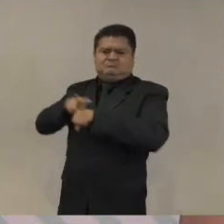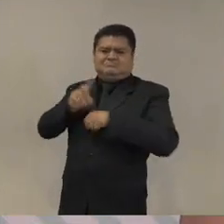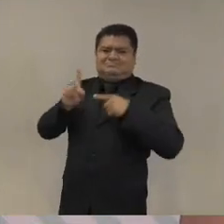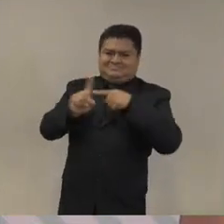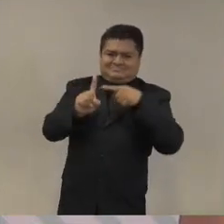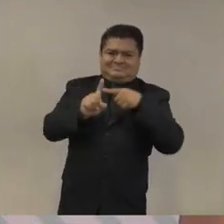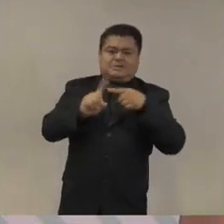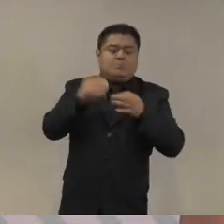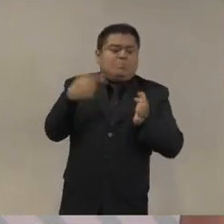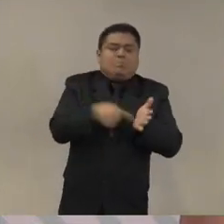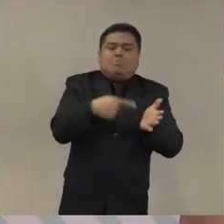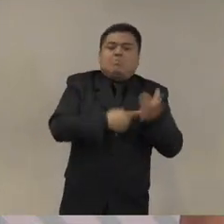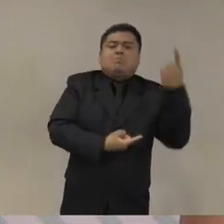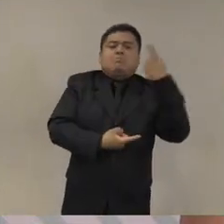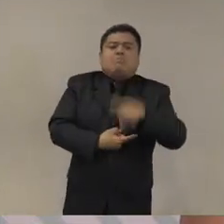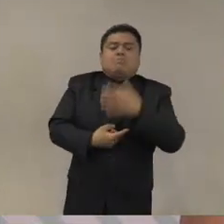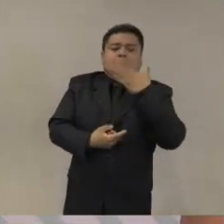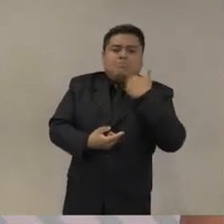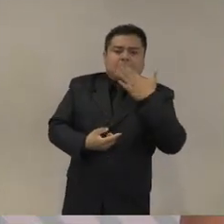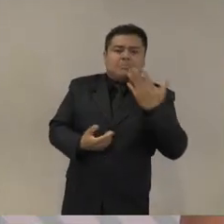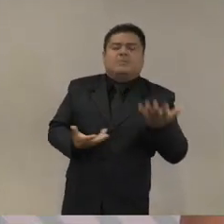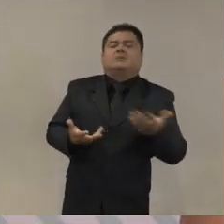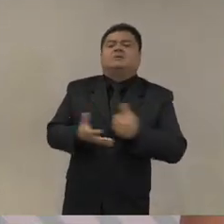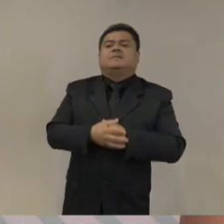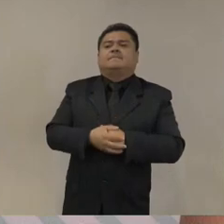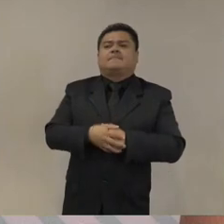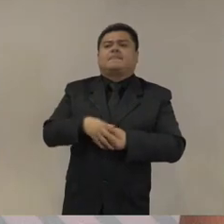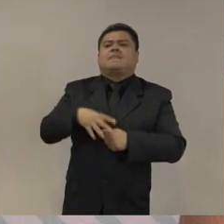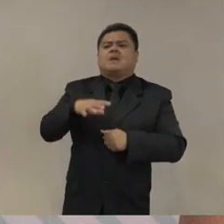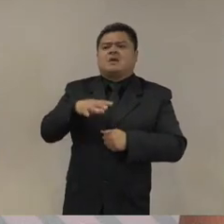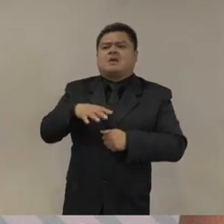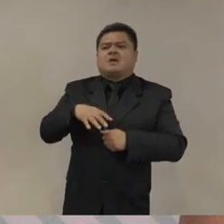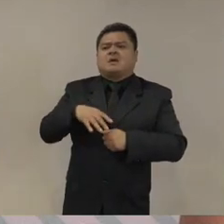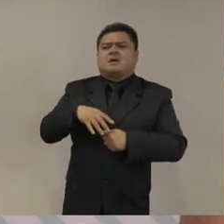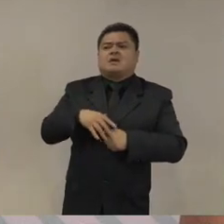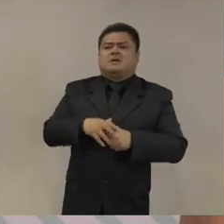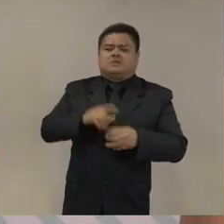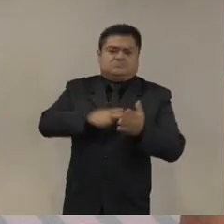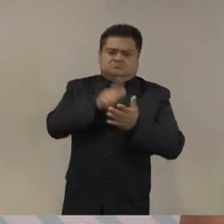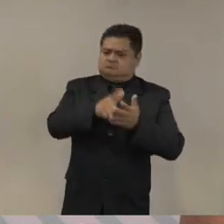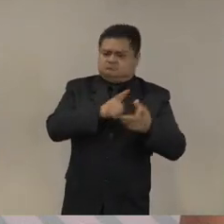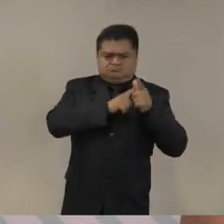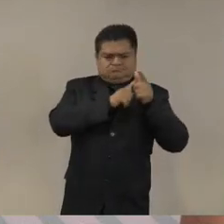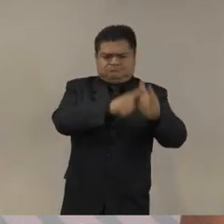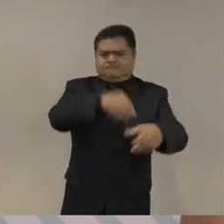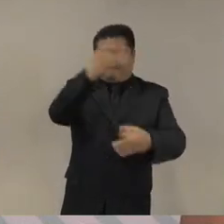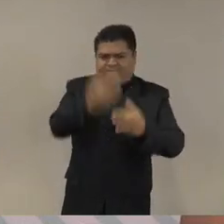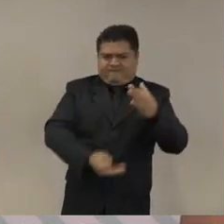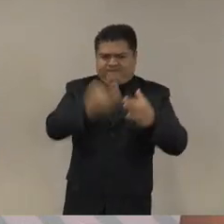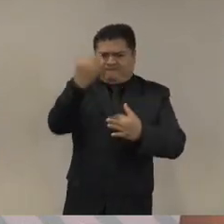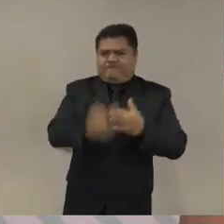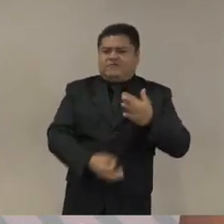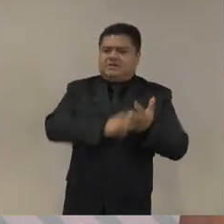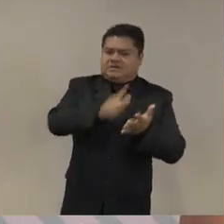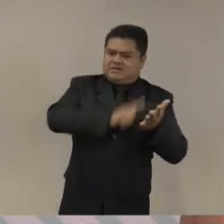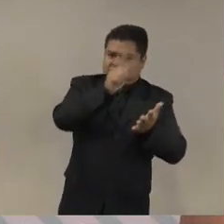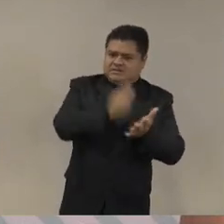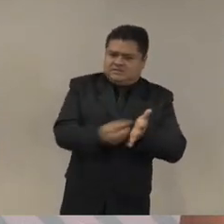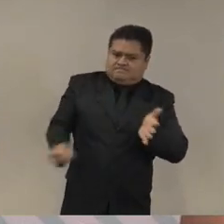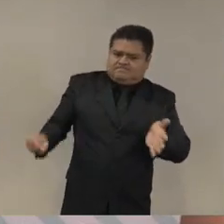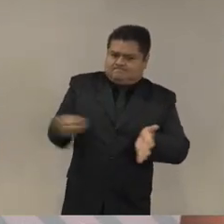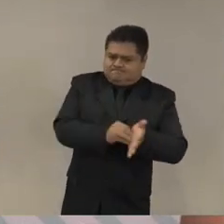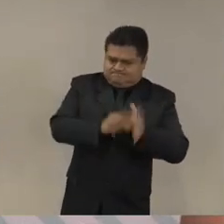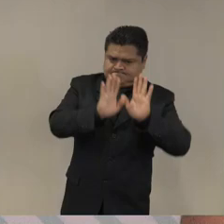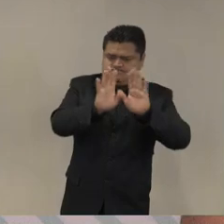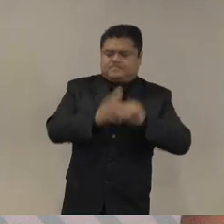esporádicas muy buenas pero que no se institucionalizan y no hay una continuidad bueno el marco jurídico pero además